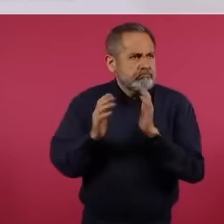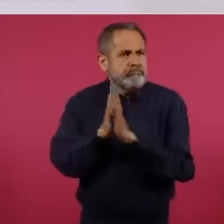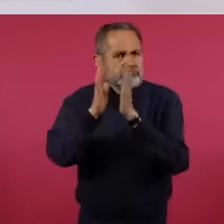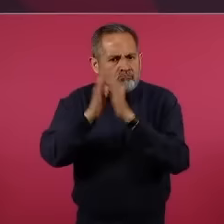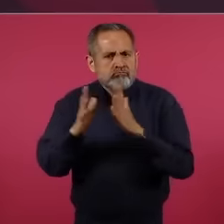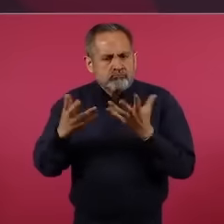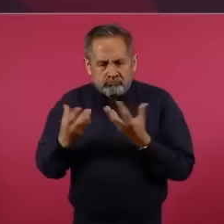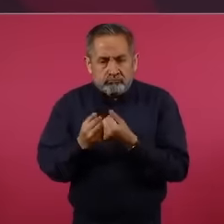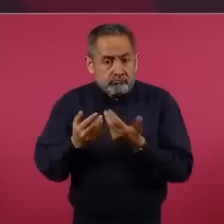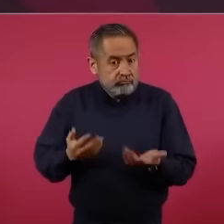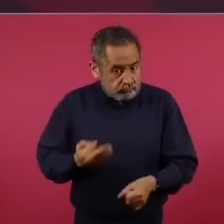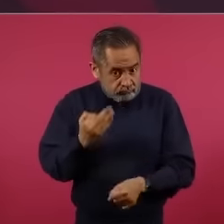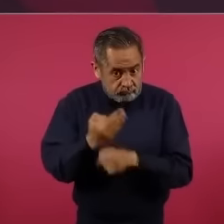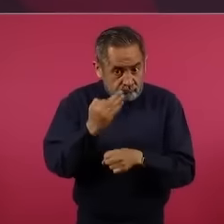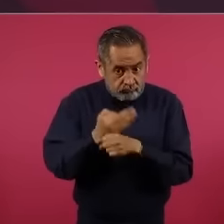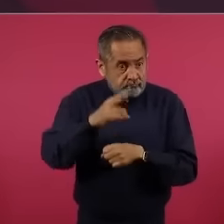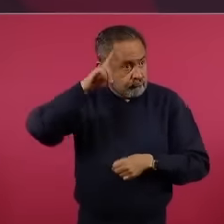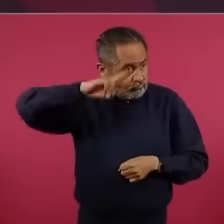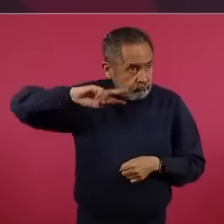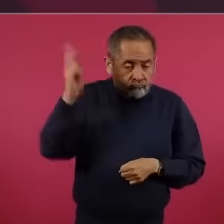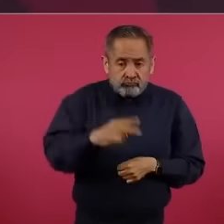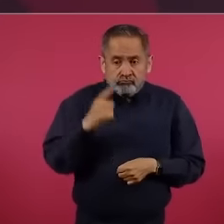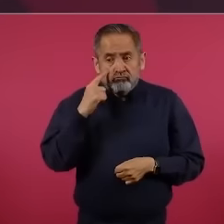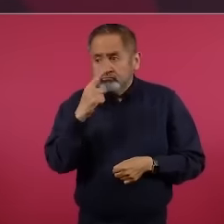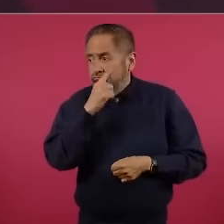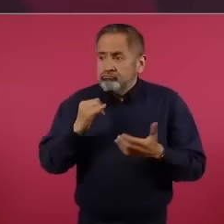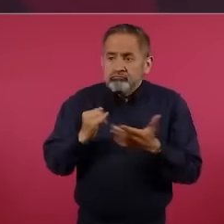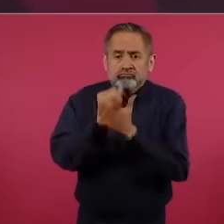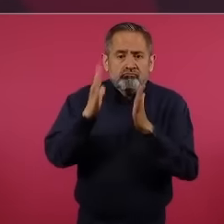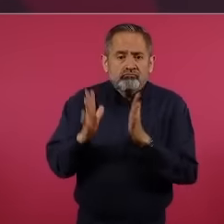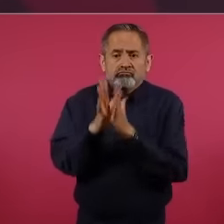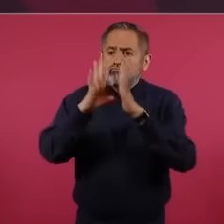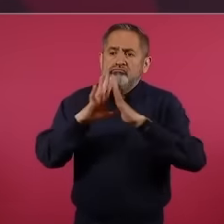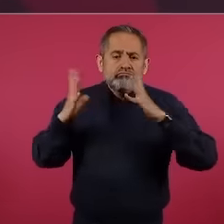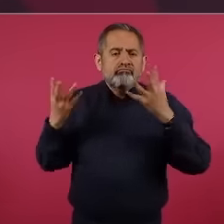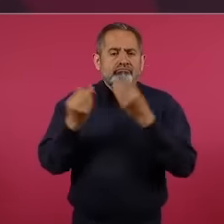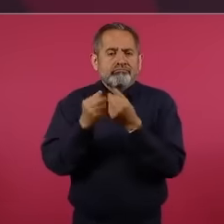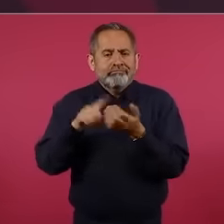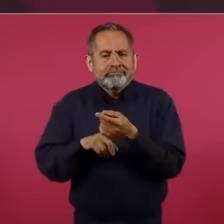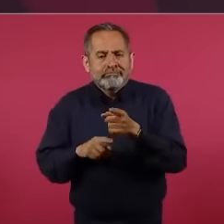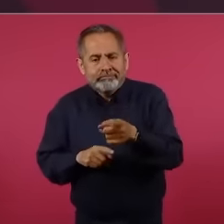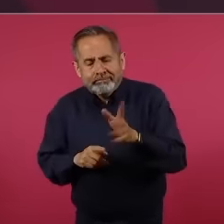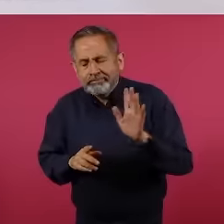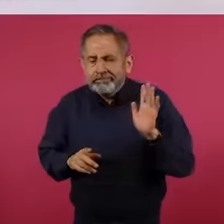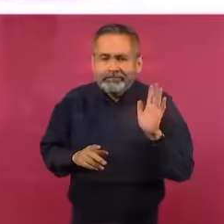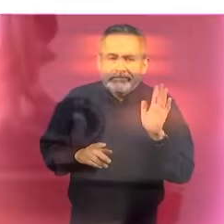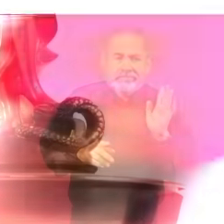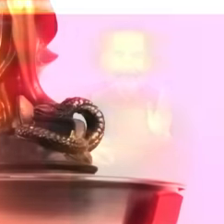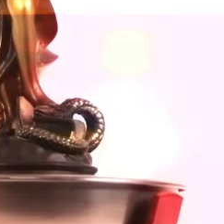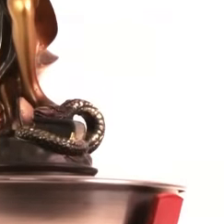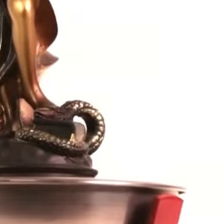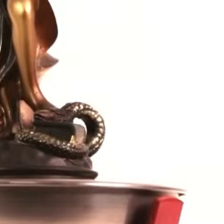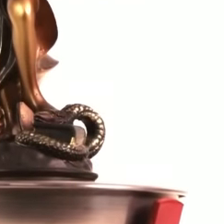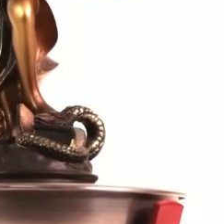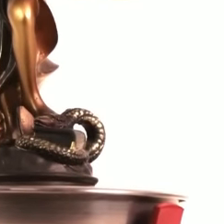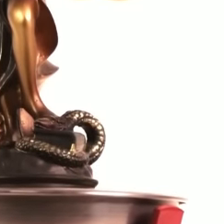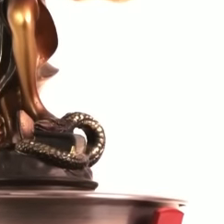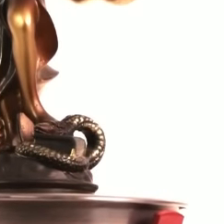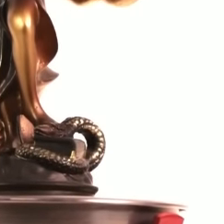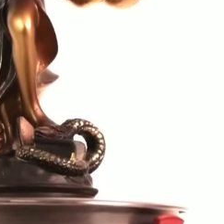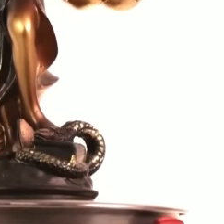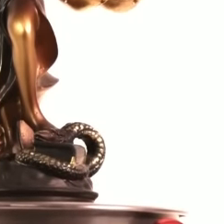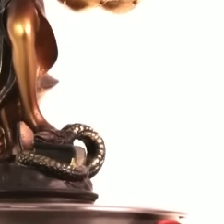frente para desmentir cada una de las mentiras que han sembrado confusión en el pueblo mexicano. La oposición,